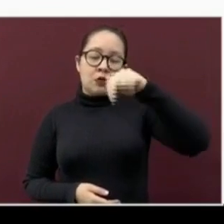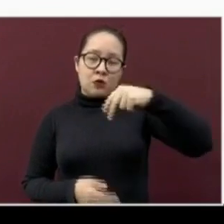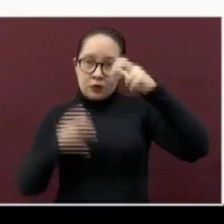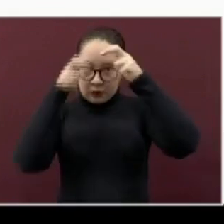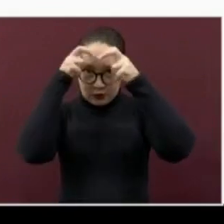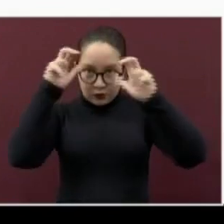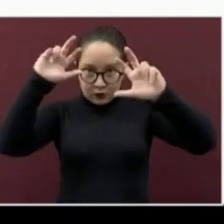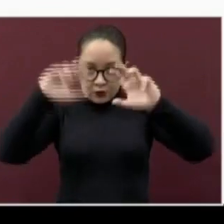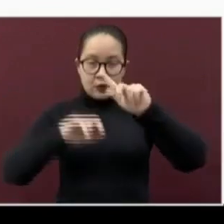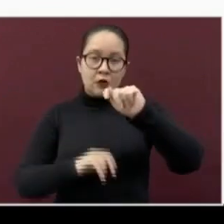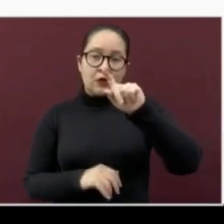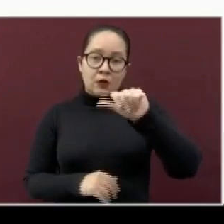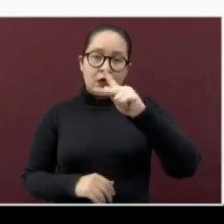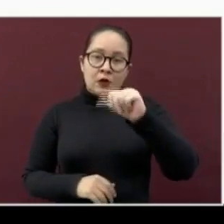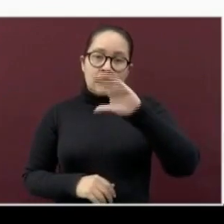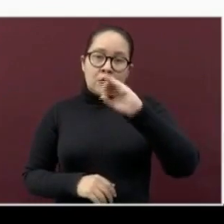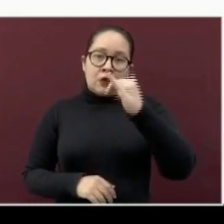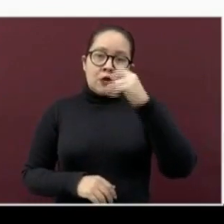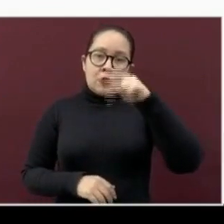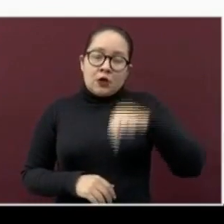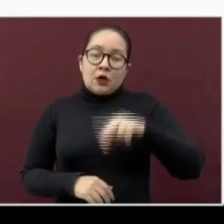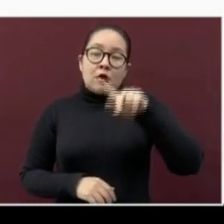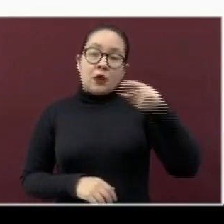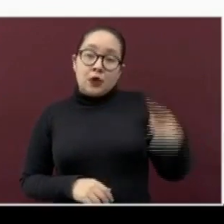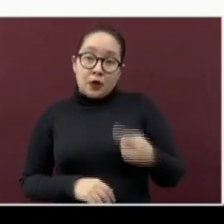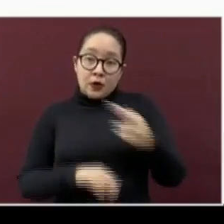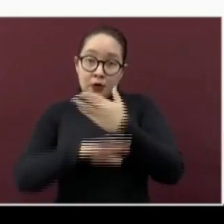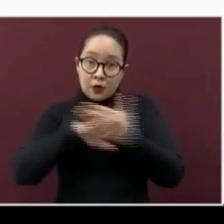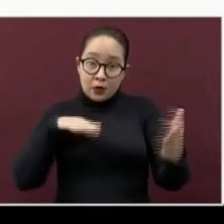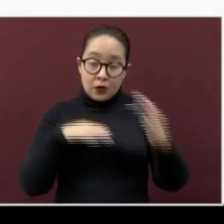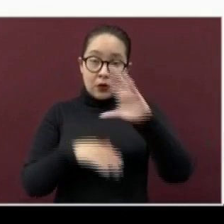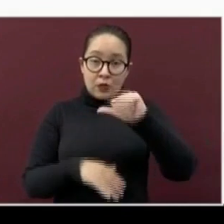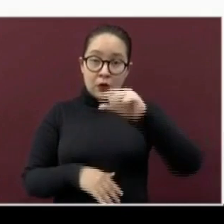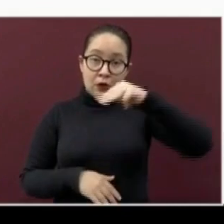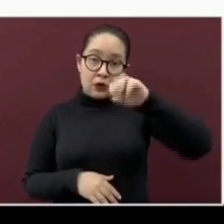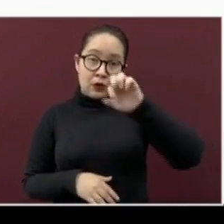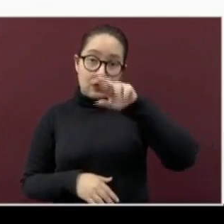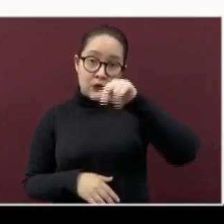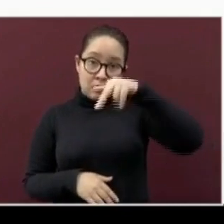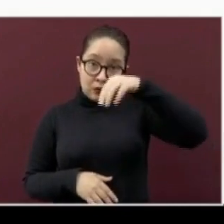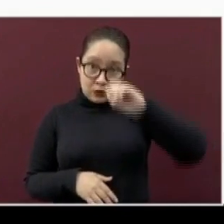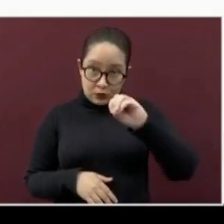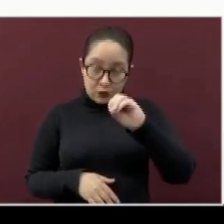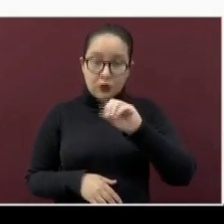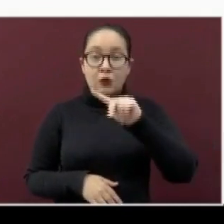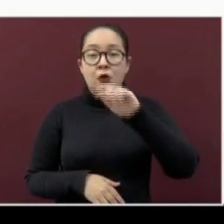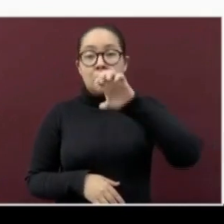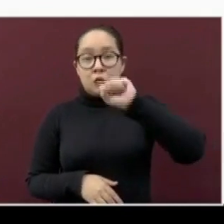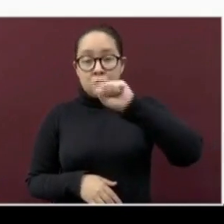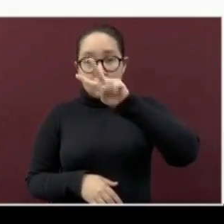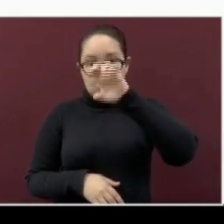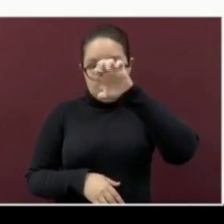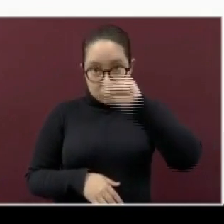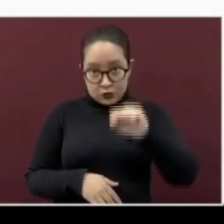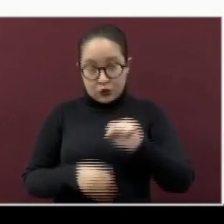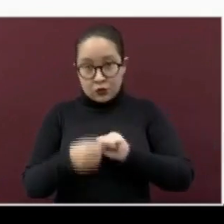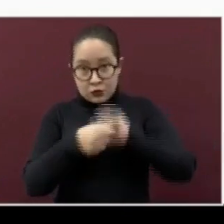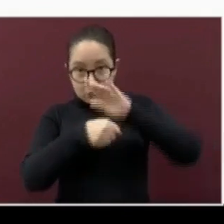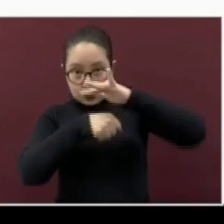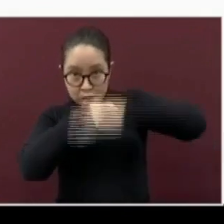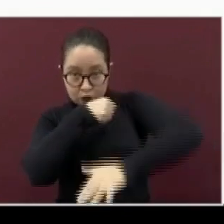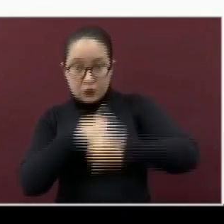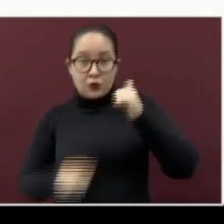Tlapacoyan, Río Blanco, Camerino Zeta Mendoza, Tres Valles, San Andrés Tuxtla,